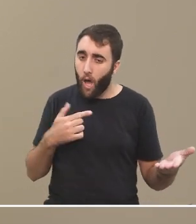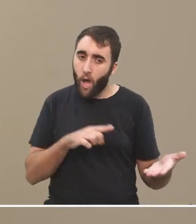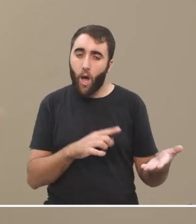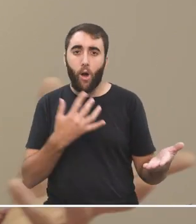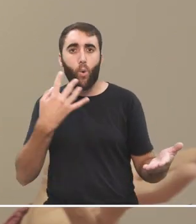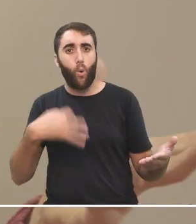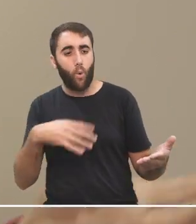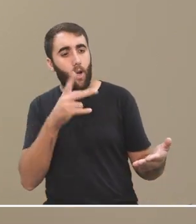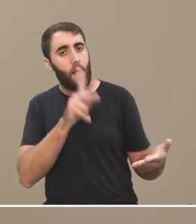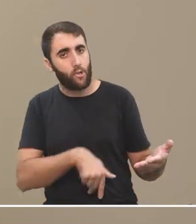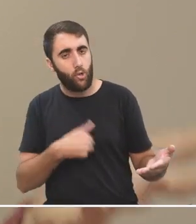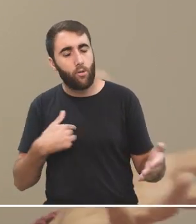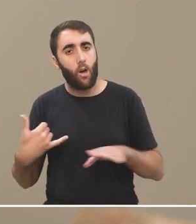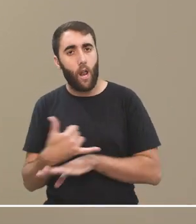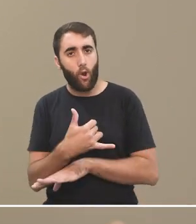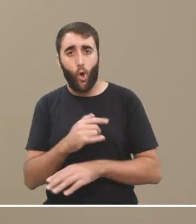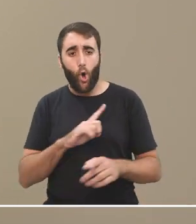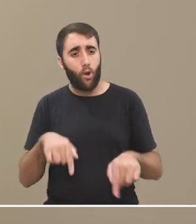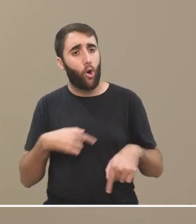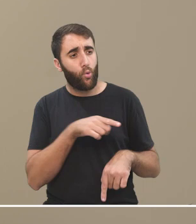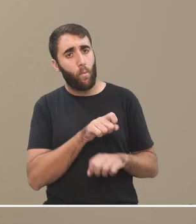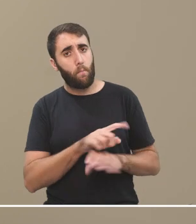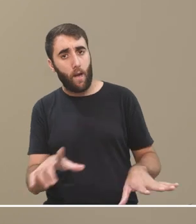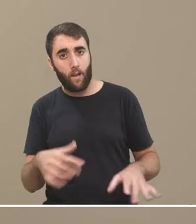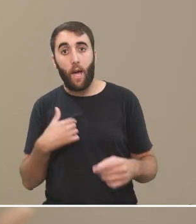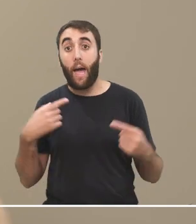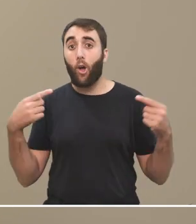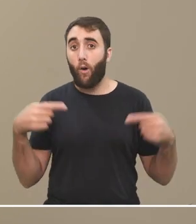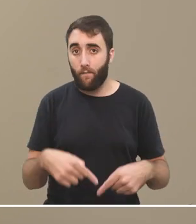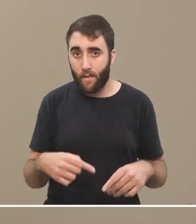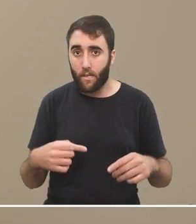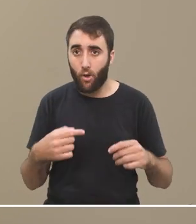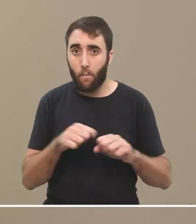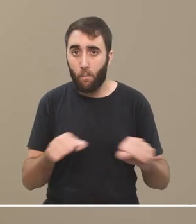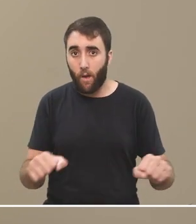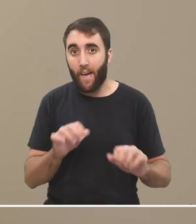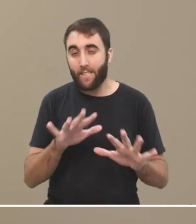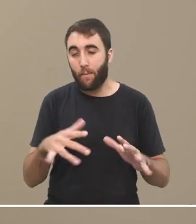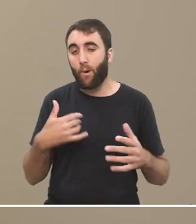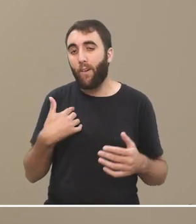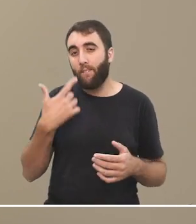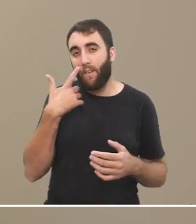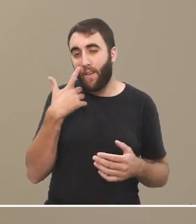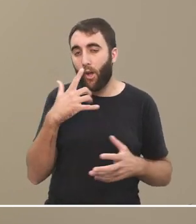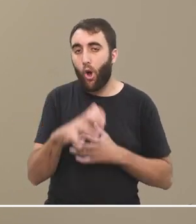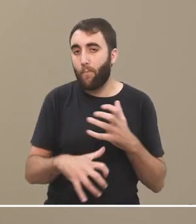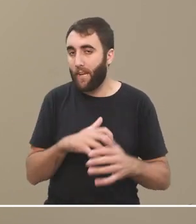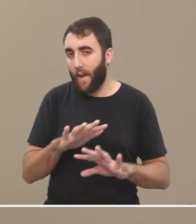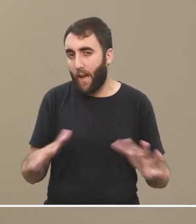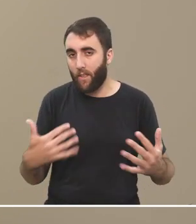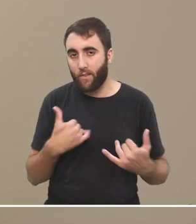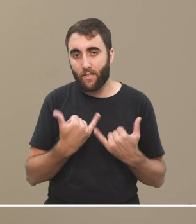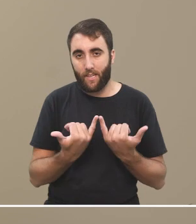sea si no lo consideramos rico bueno el conflicto es así hay conflicto vivir es complicado y el otro